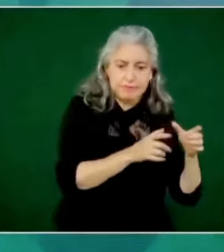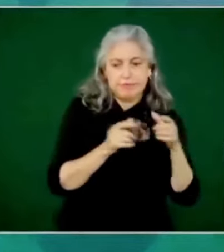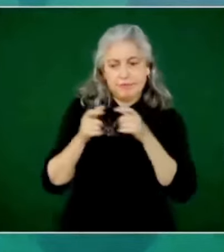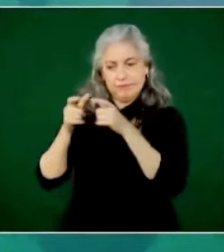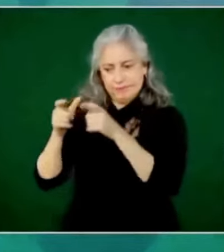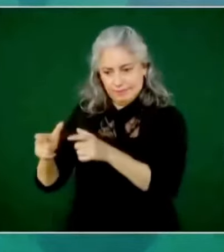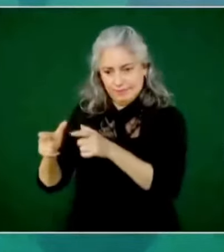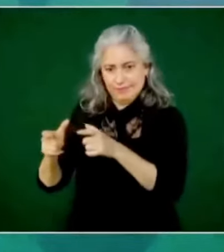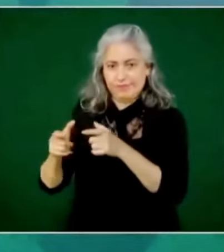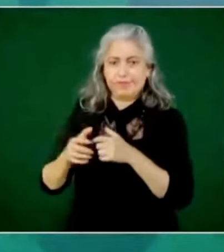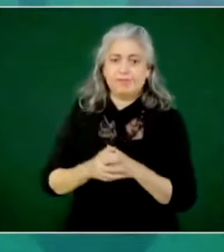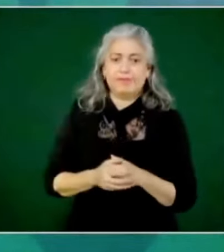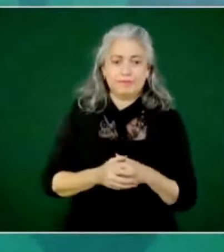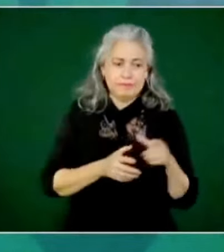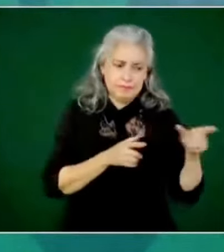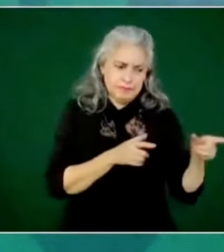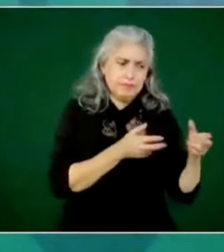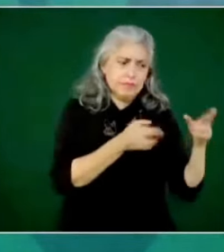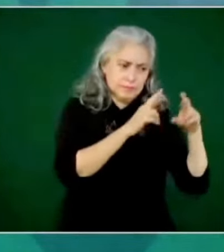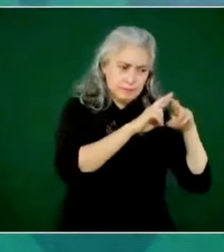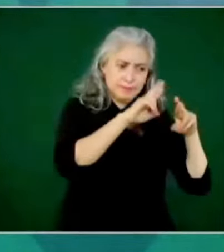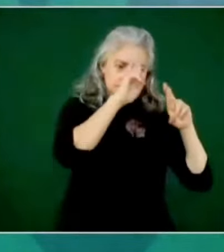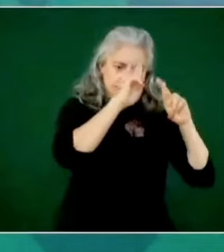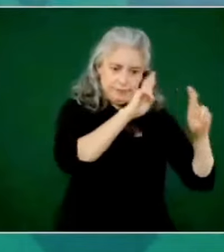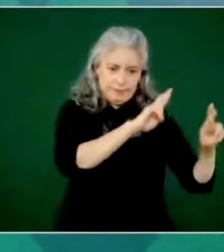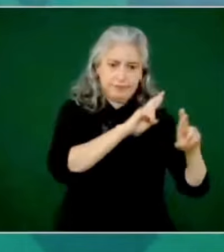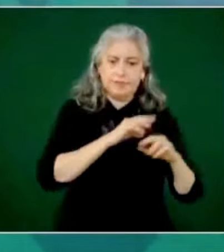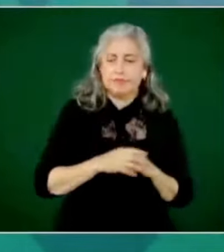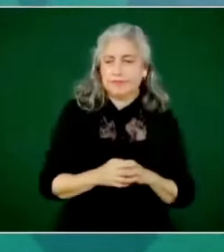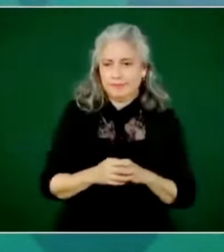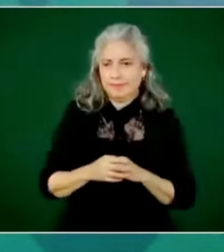Para decirlo con más claridad,